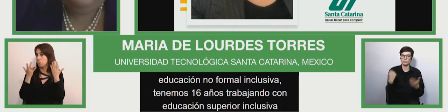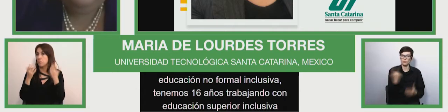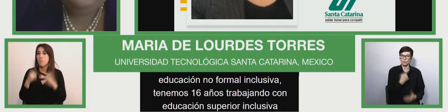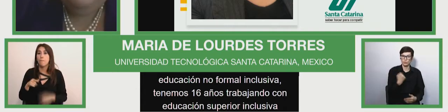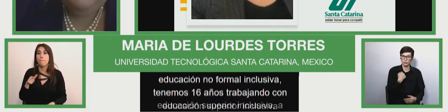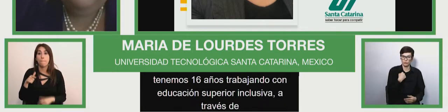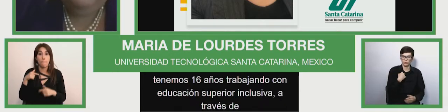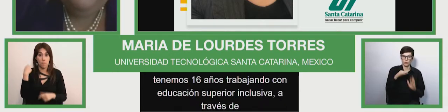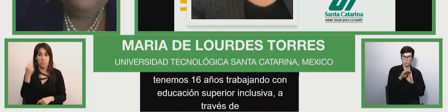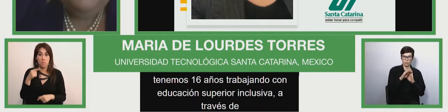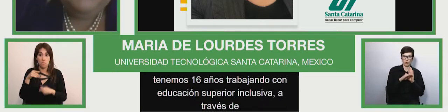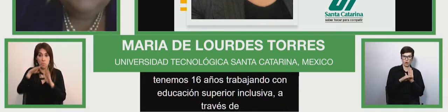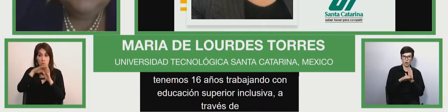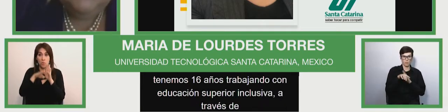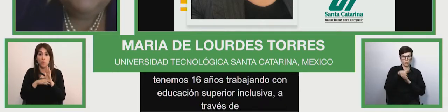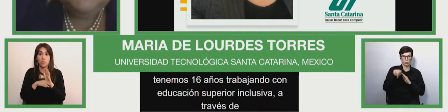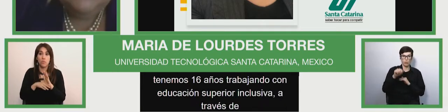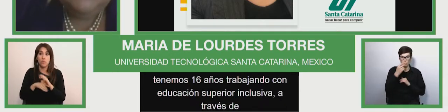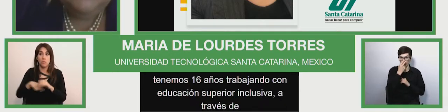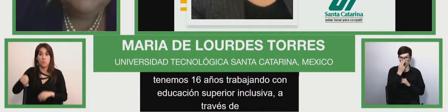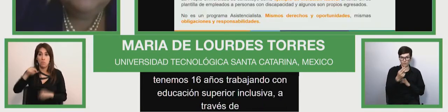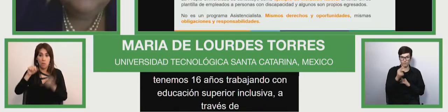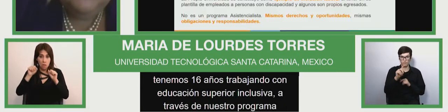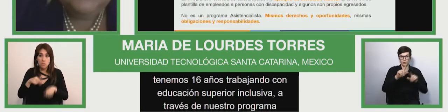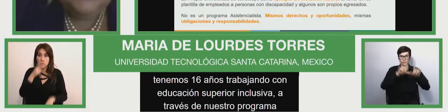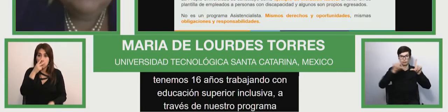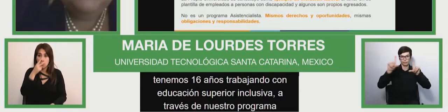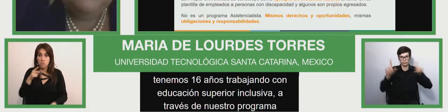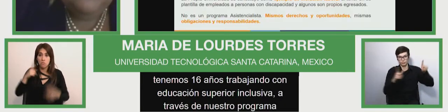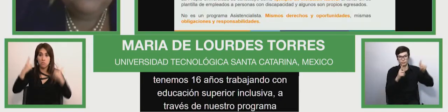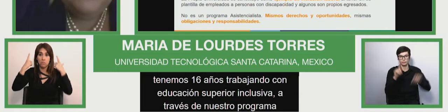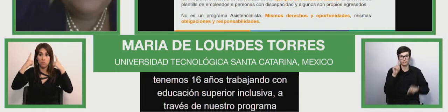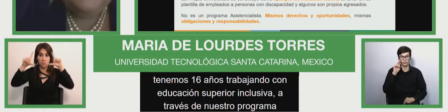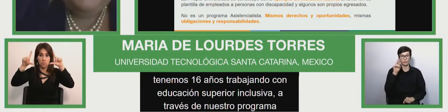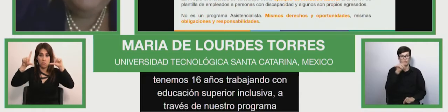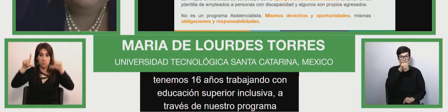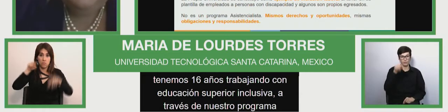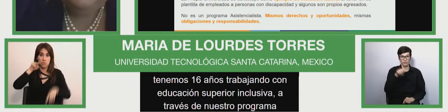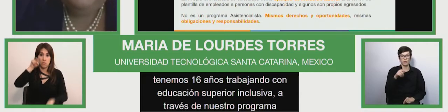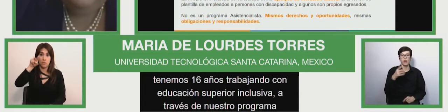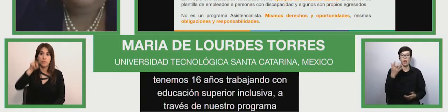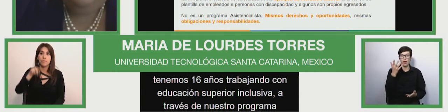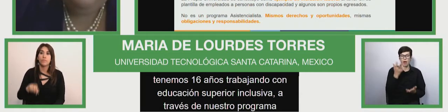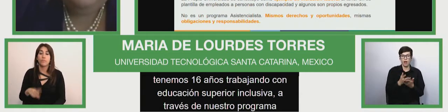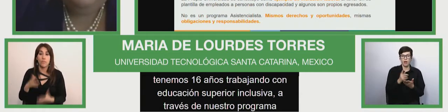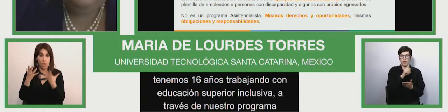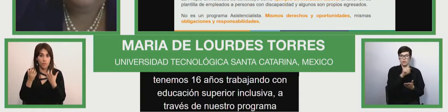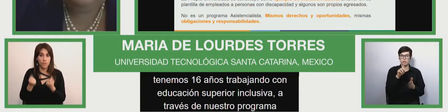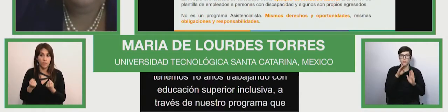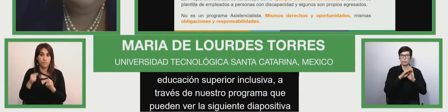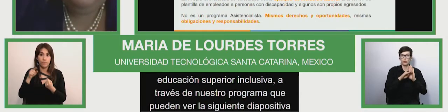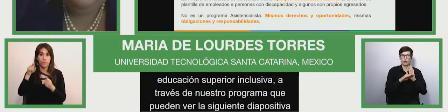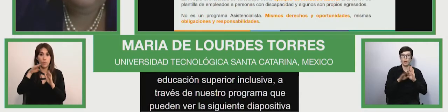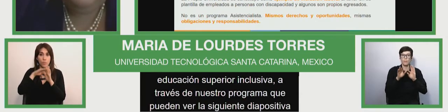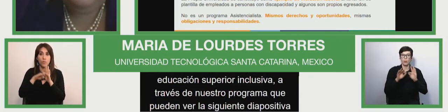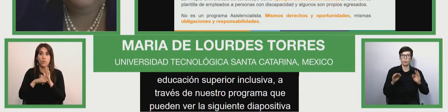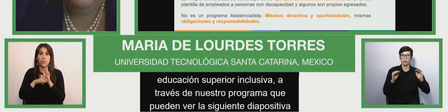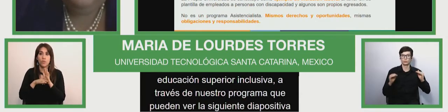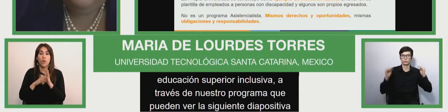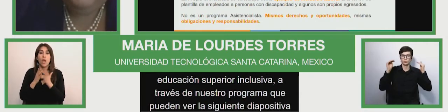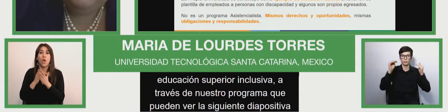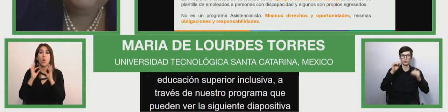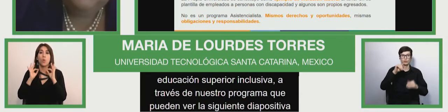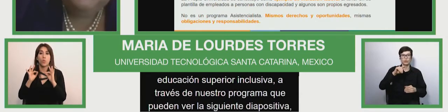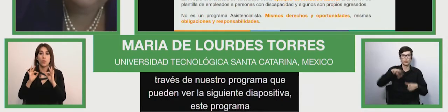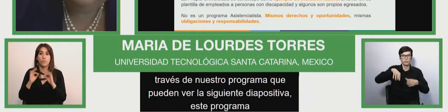programa como pueden ver en la siguiente diapositiva por favor este programa Educación Superior Inclusiva es un